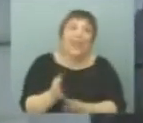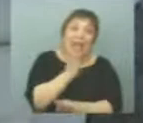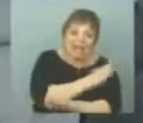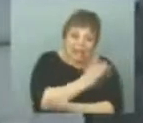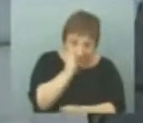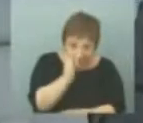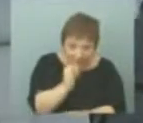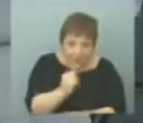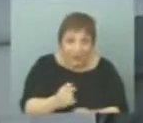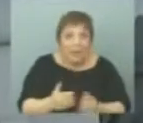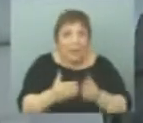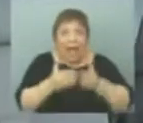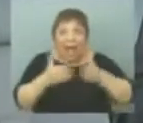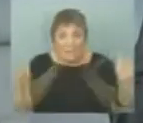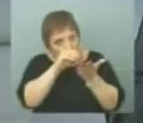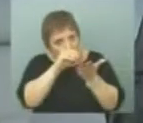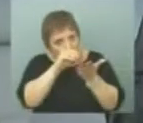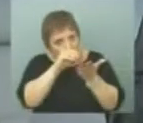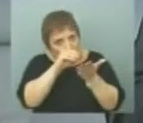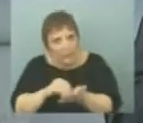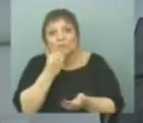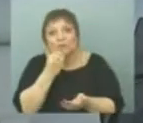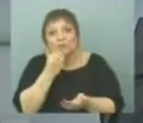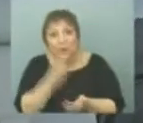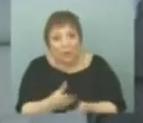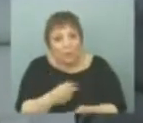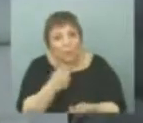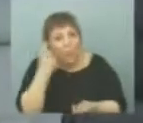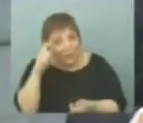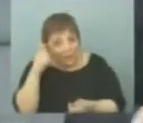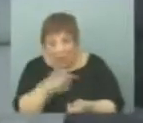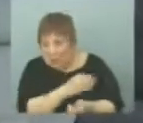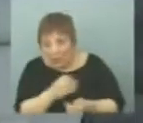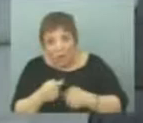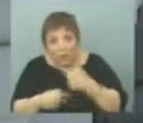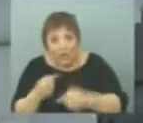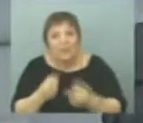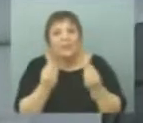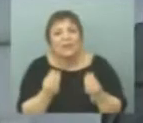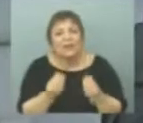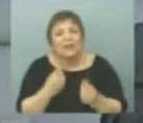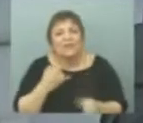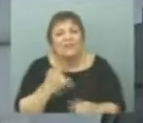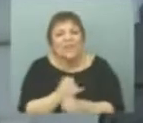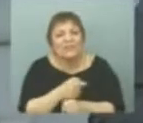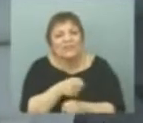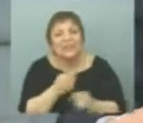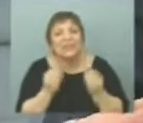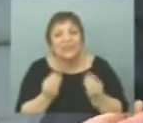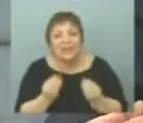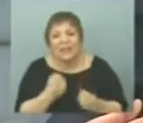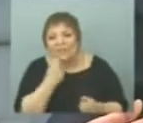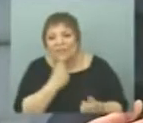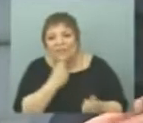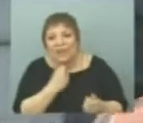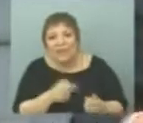amplía los sectores. O sea, eso hay que rescatarlo como bueno, ¿sí? Y hay que seguir. ¿Qué pasa? ¿Cuál es la falla allí? La falla es le está